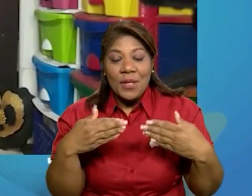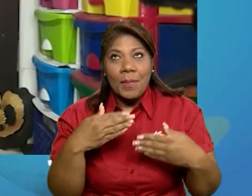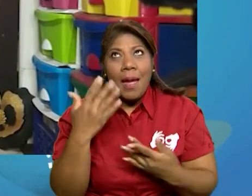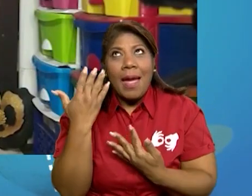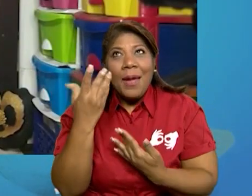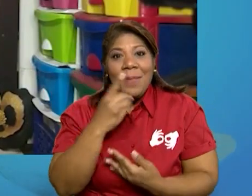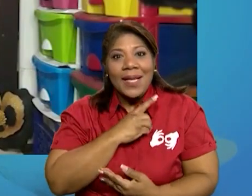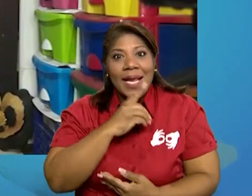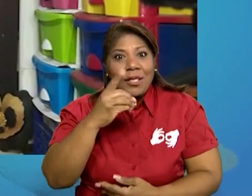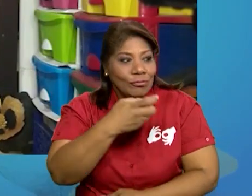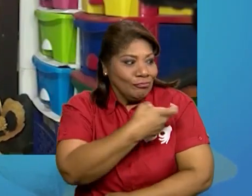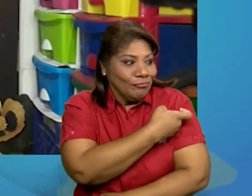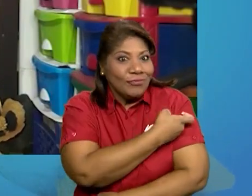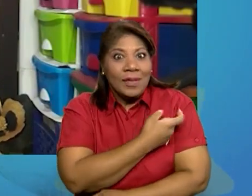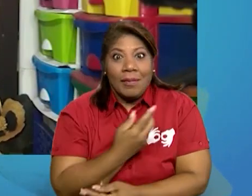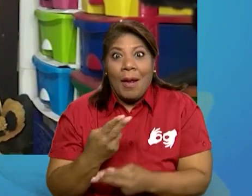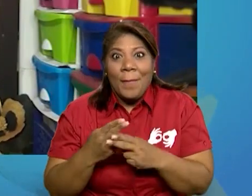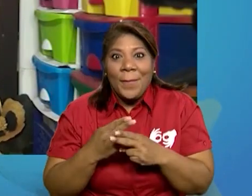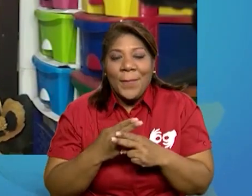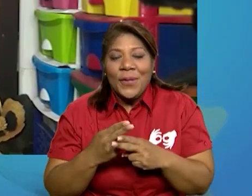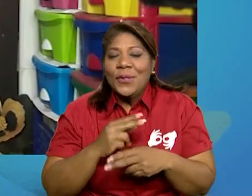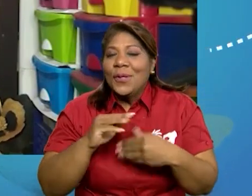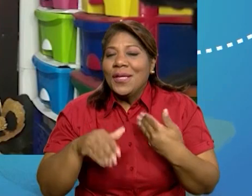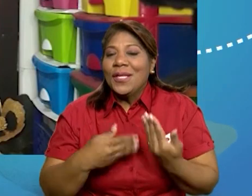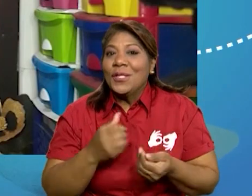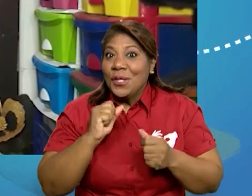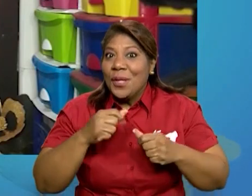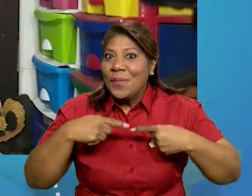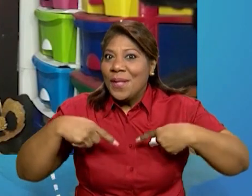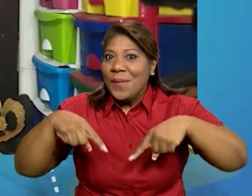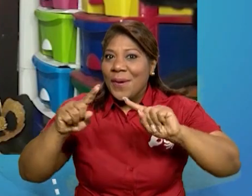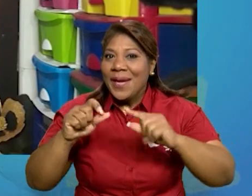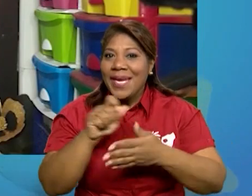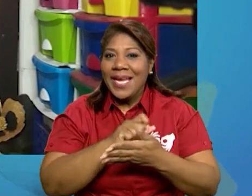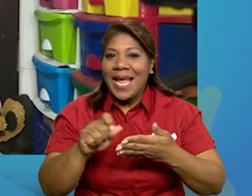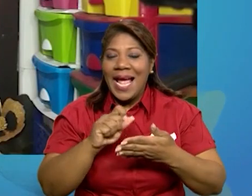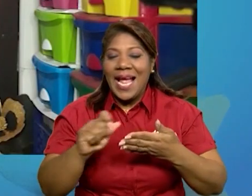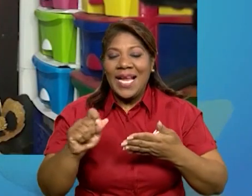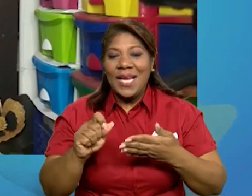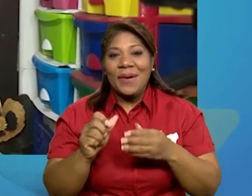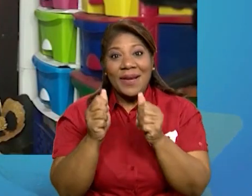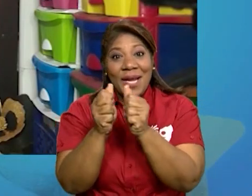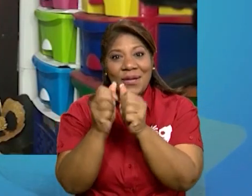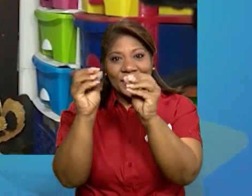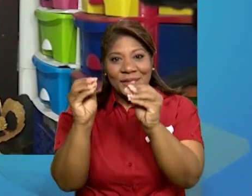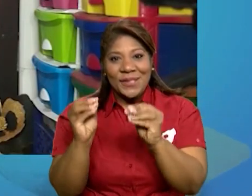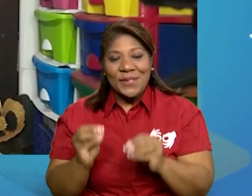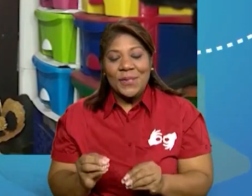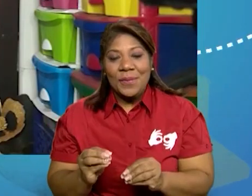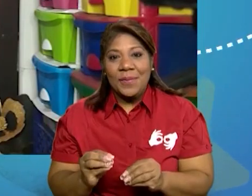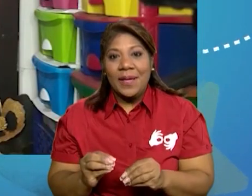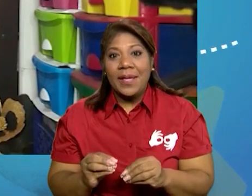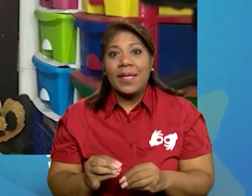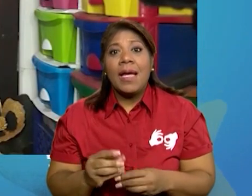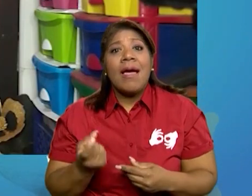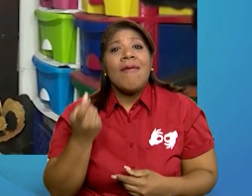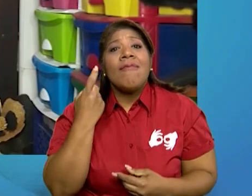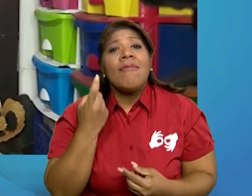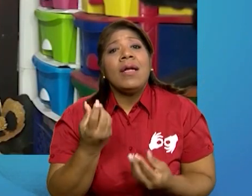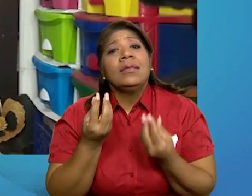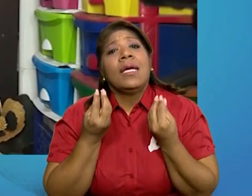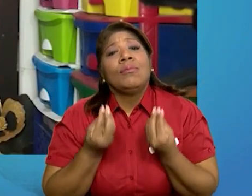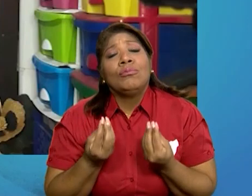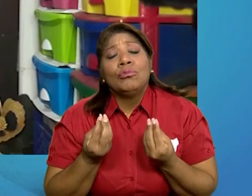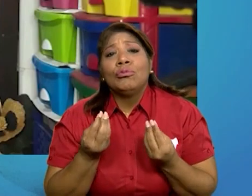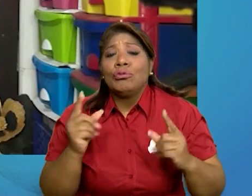que la vacuna sea efectiva para regresar a la escuela con mis maestros. Qué falta no hacen ya,